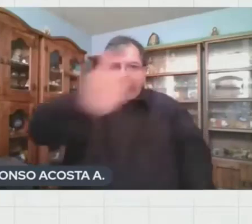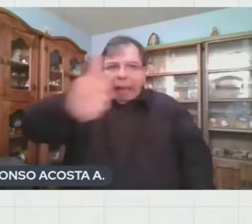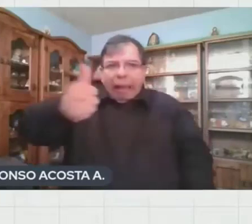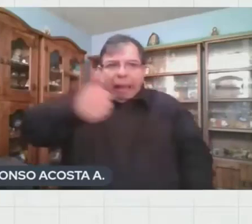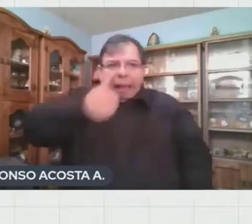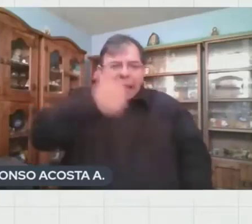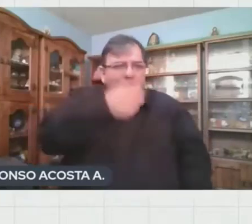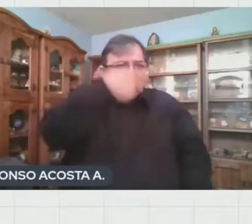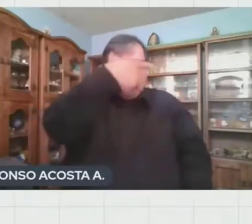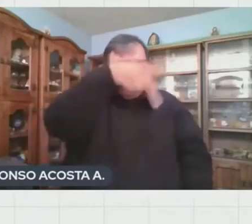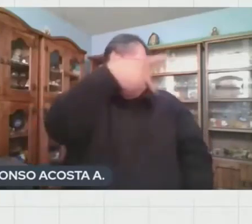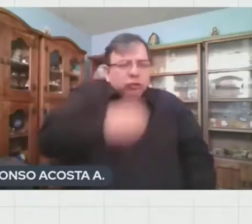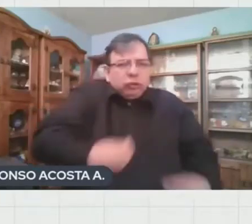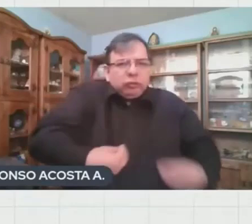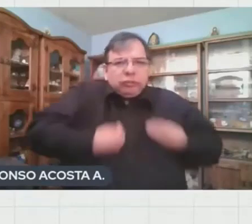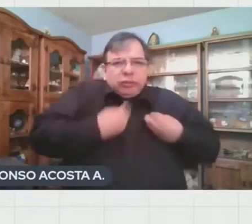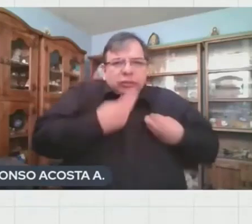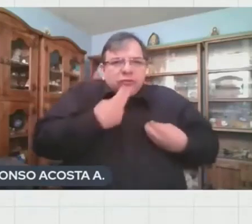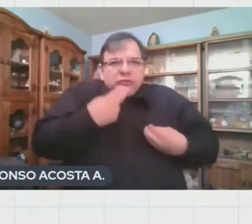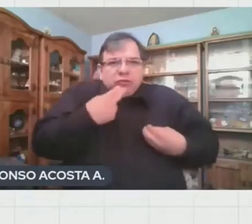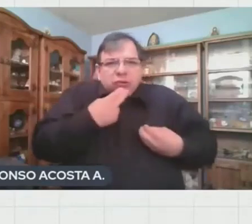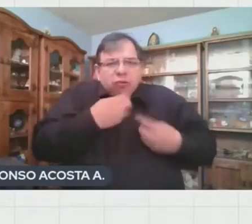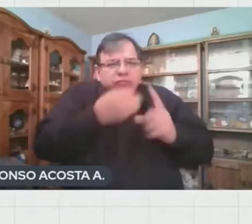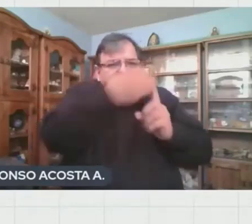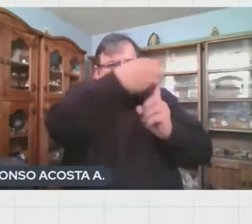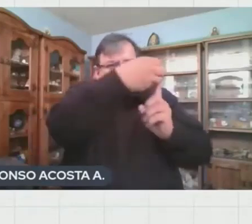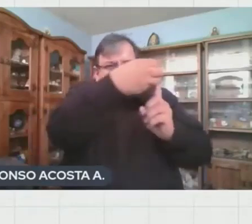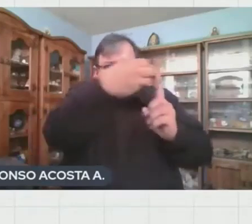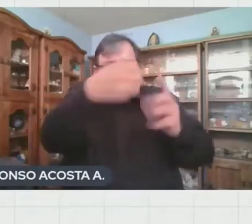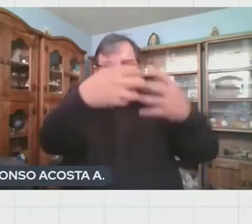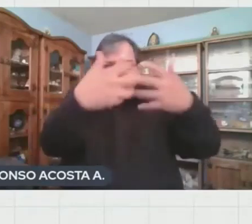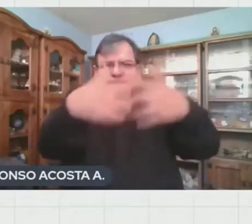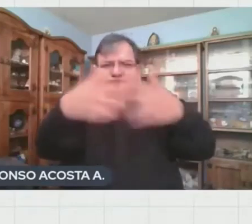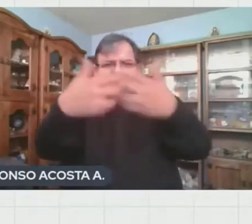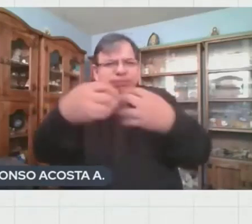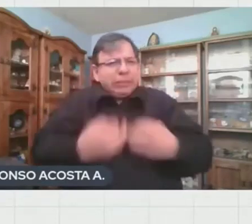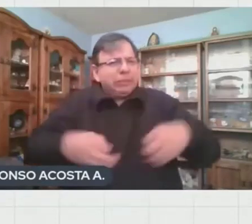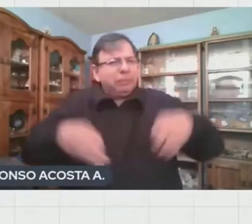función y juega un papel muy importante en nuestro maravilloso mundo.